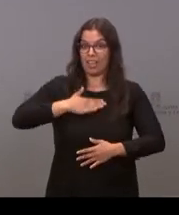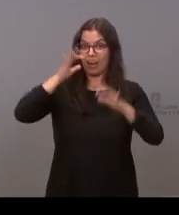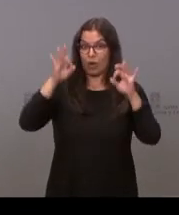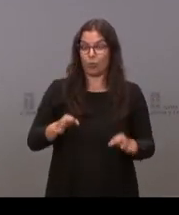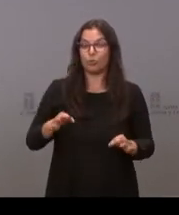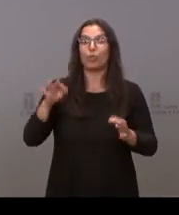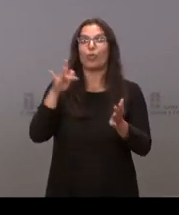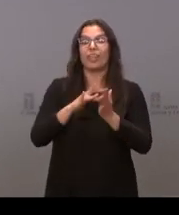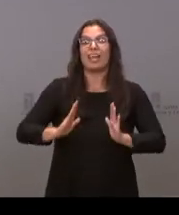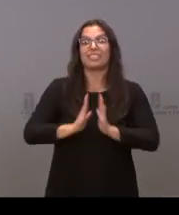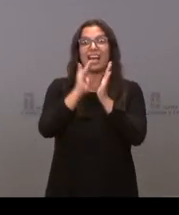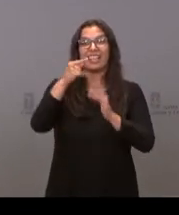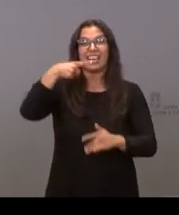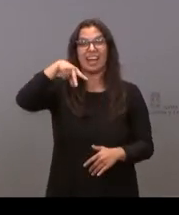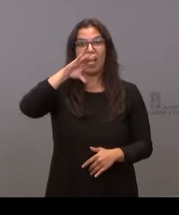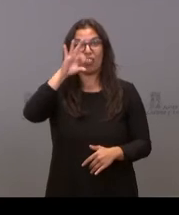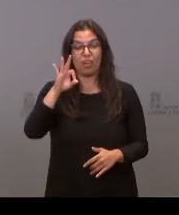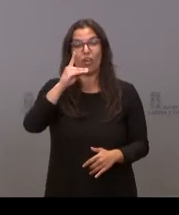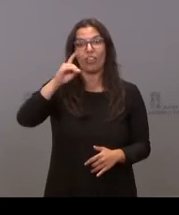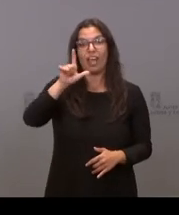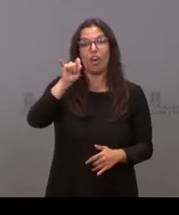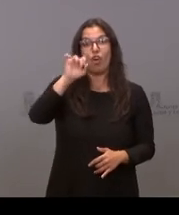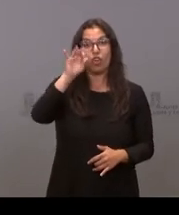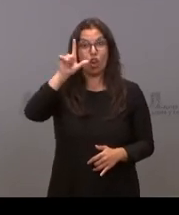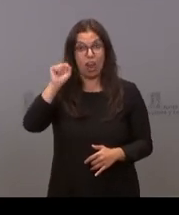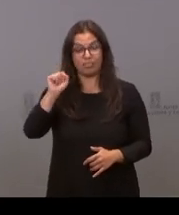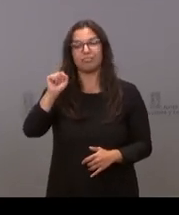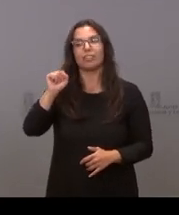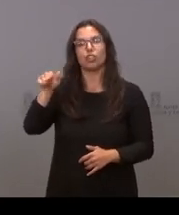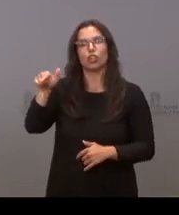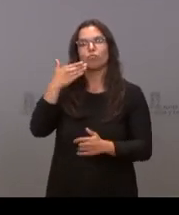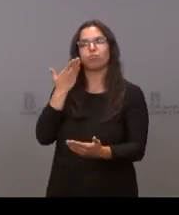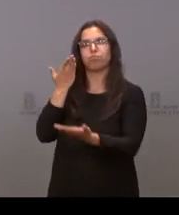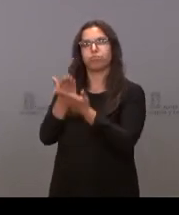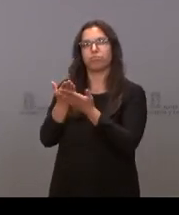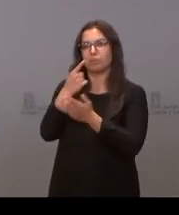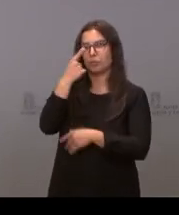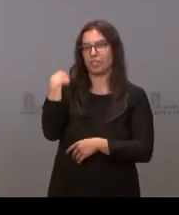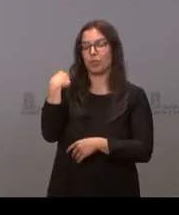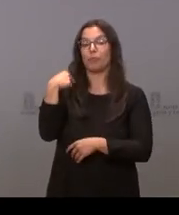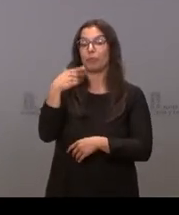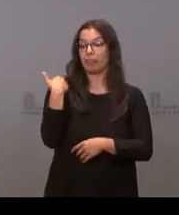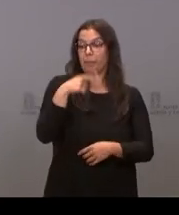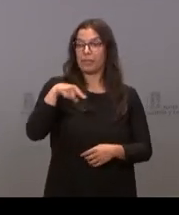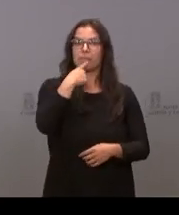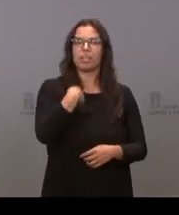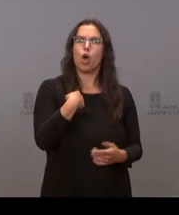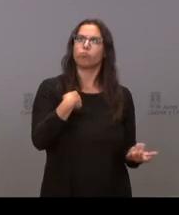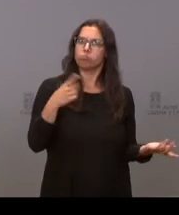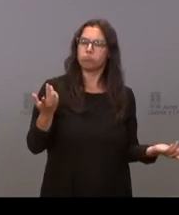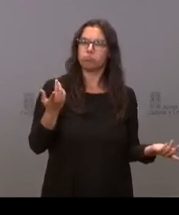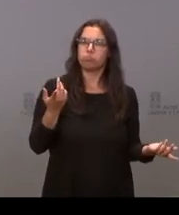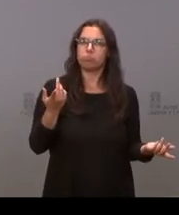Ignacio de Loyola, y hace unos meses reiteró la posibilidad de celebrar aquí